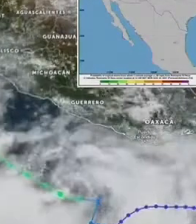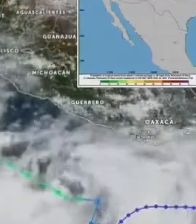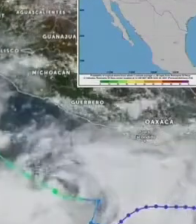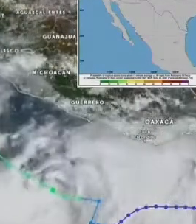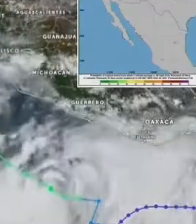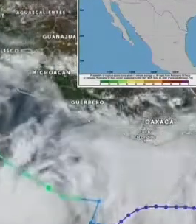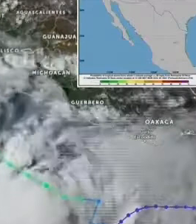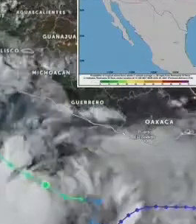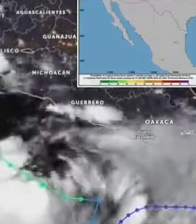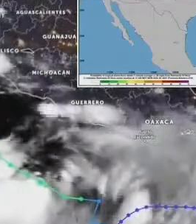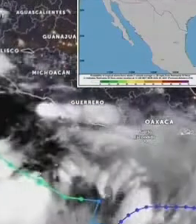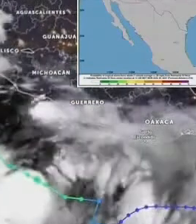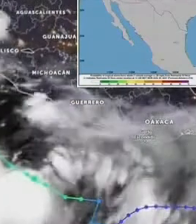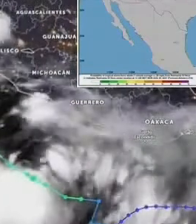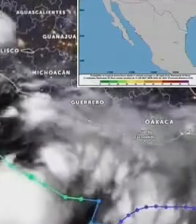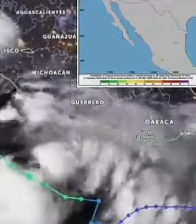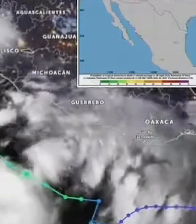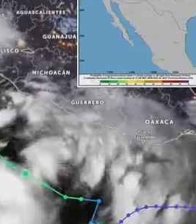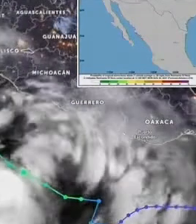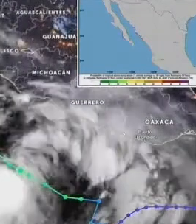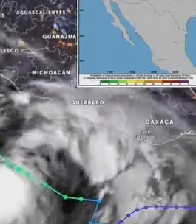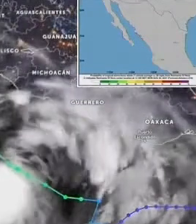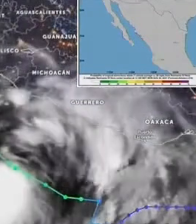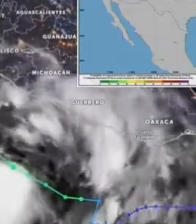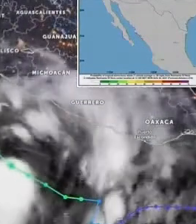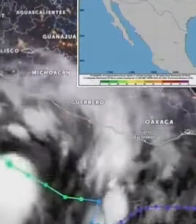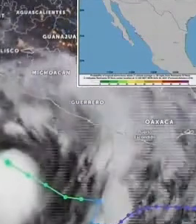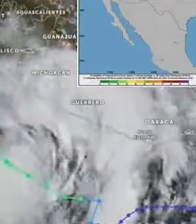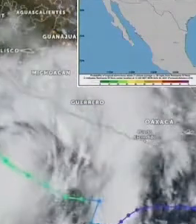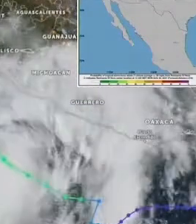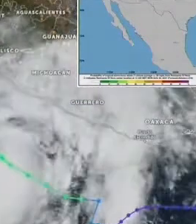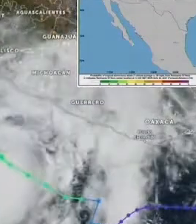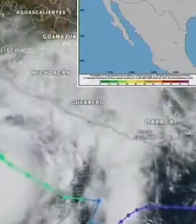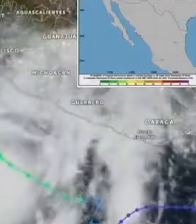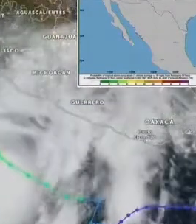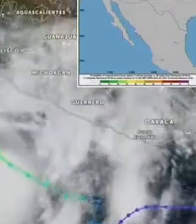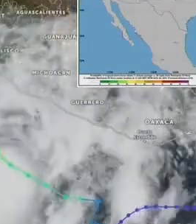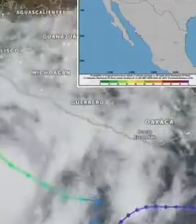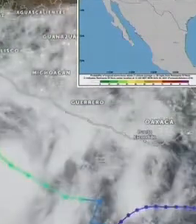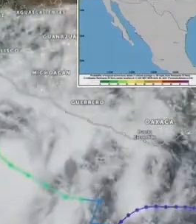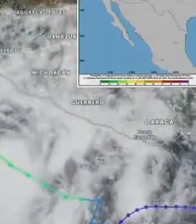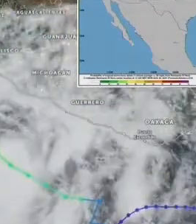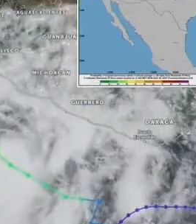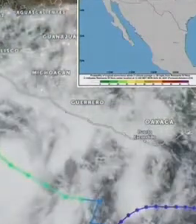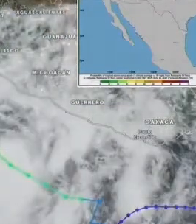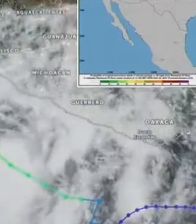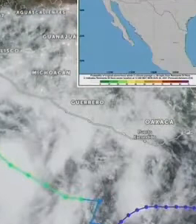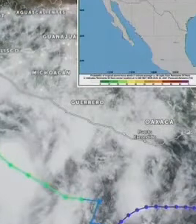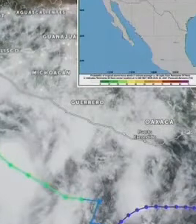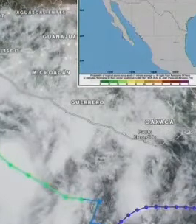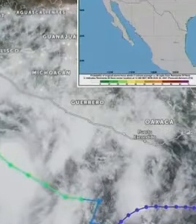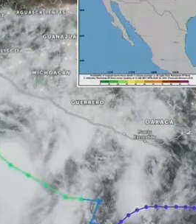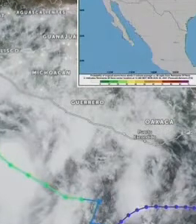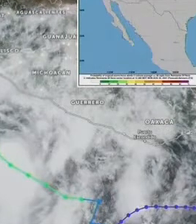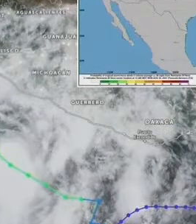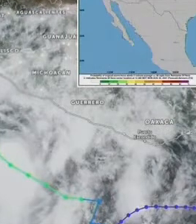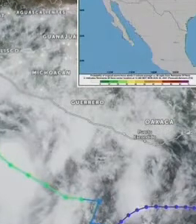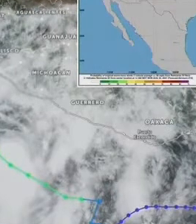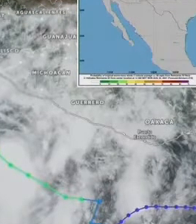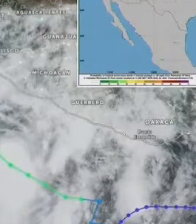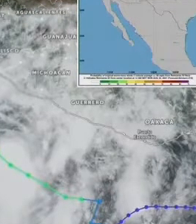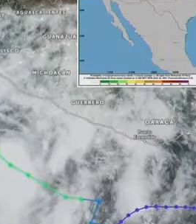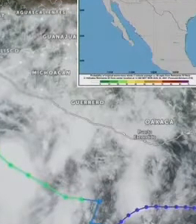iba pasando el huracán. Importante mencionarles a ustedes que el sábado 28